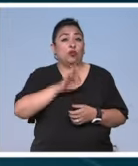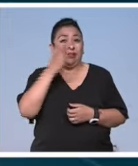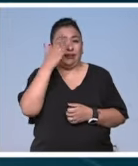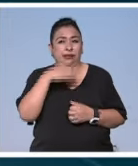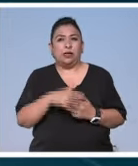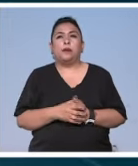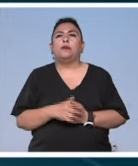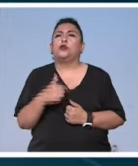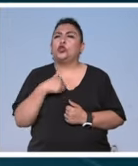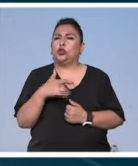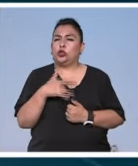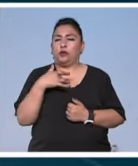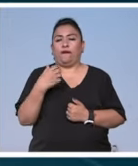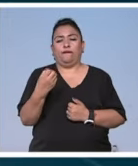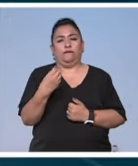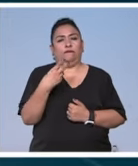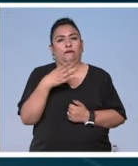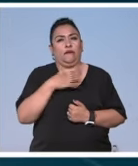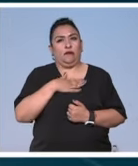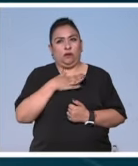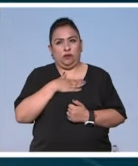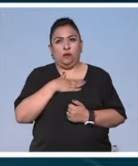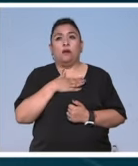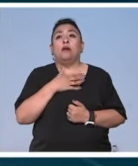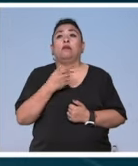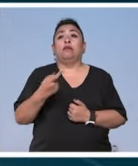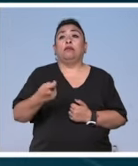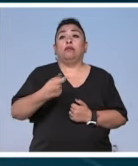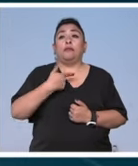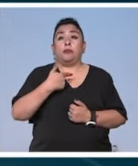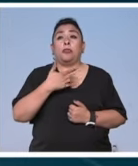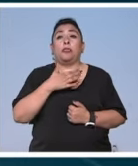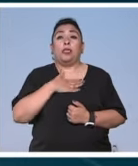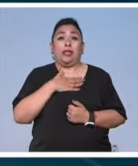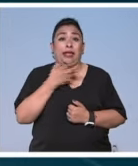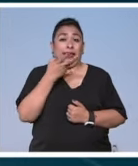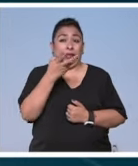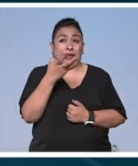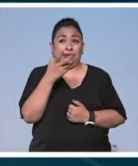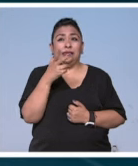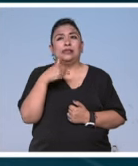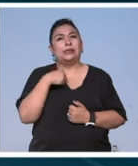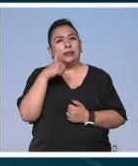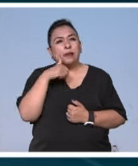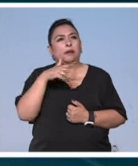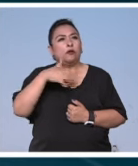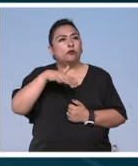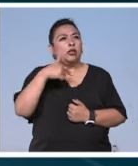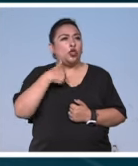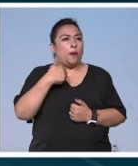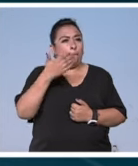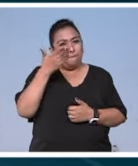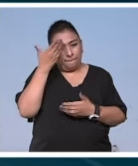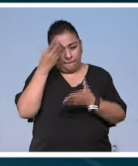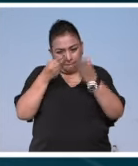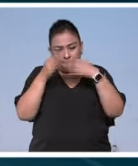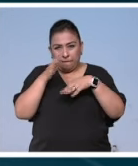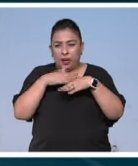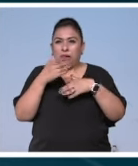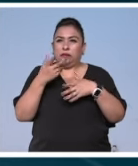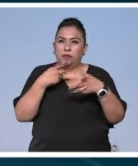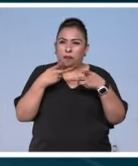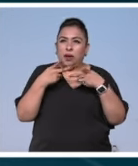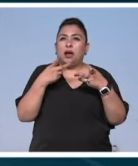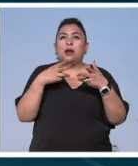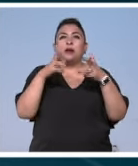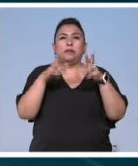Yo me siento muy honrado de que me denominen de esta manera uno siempre está buscando prepararse y representar